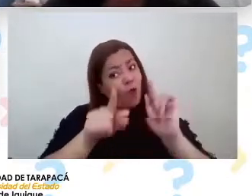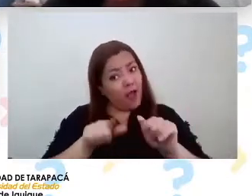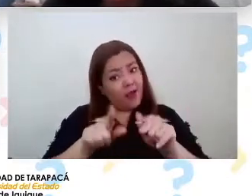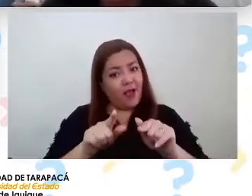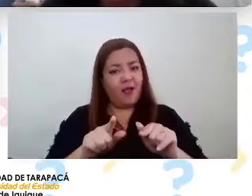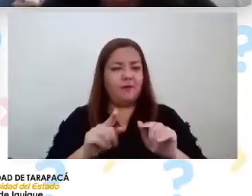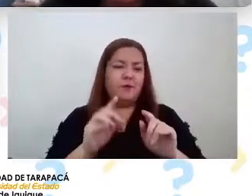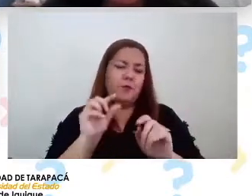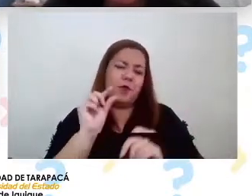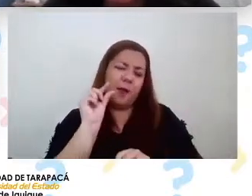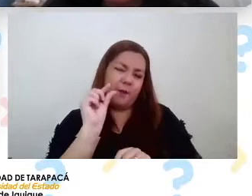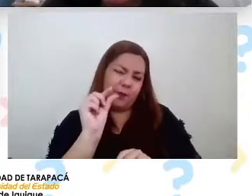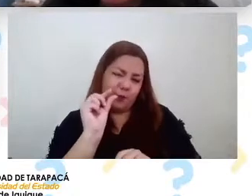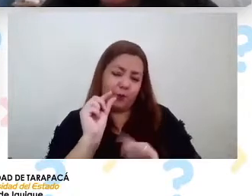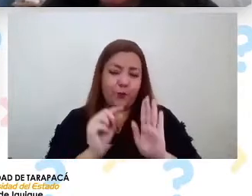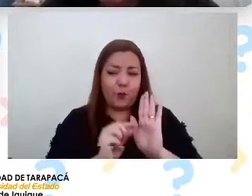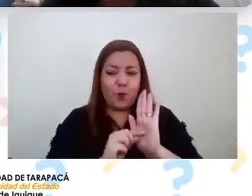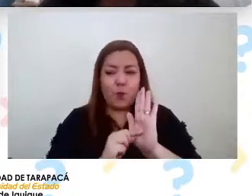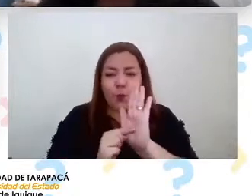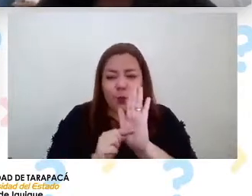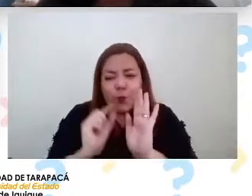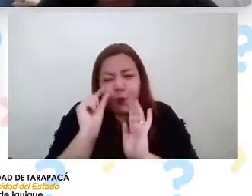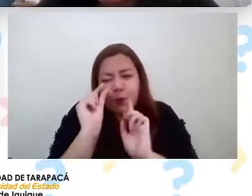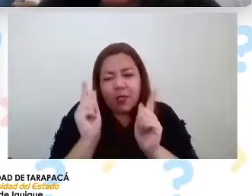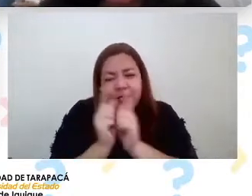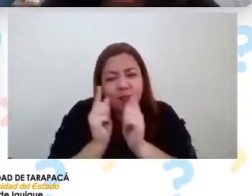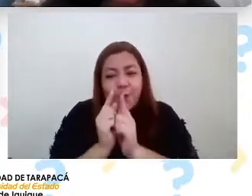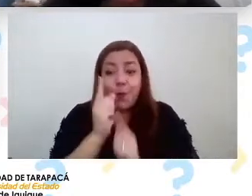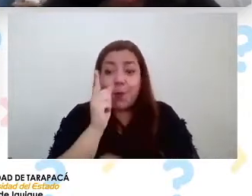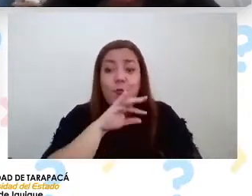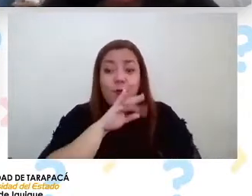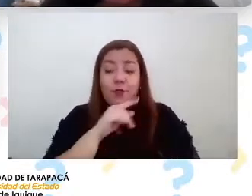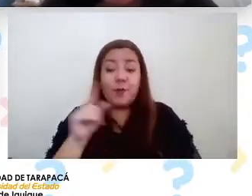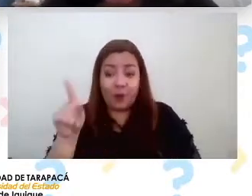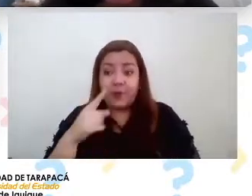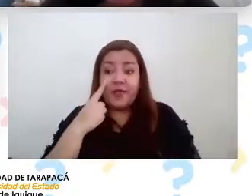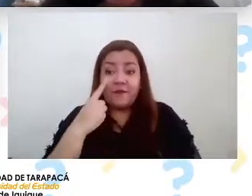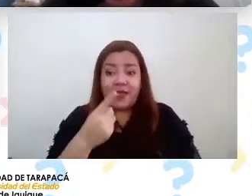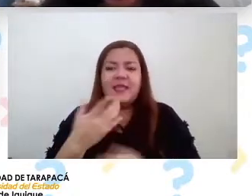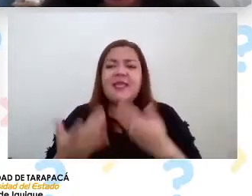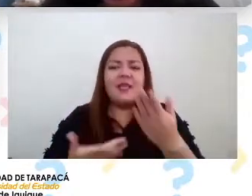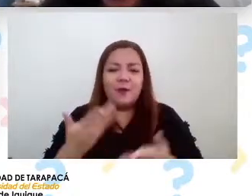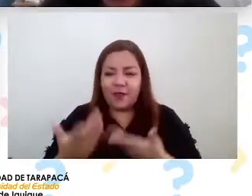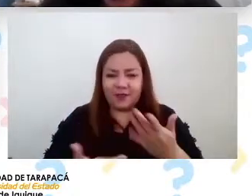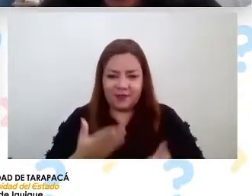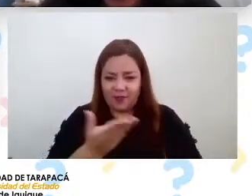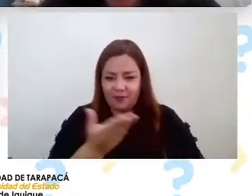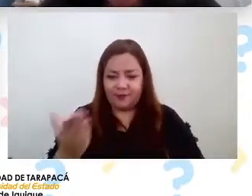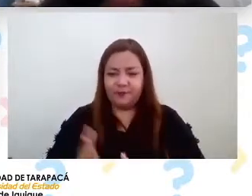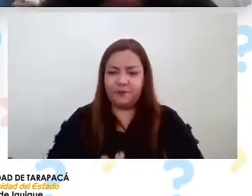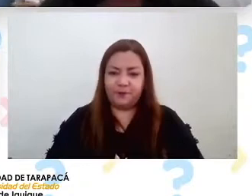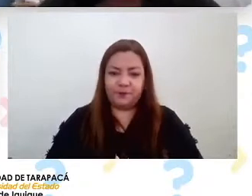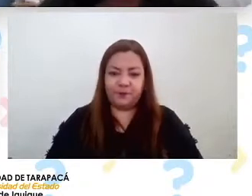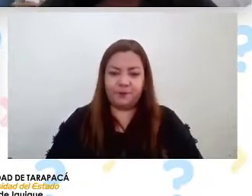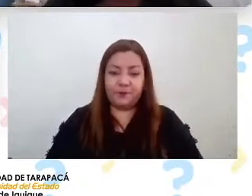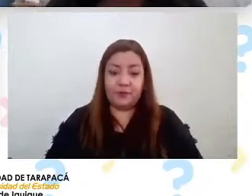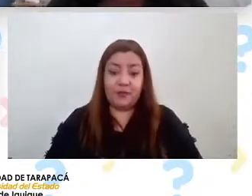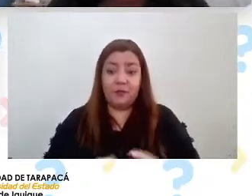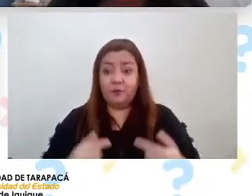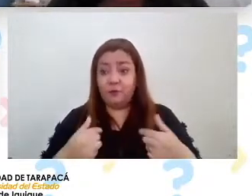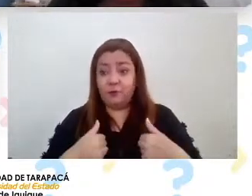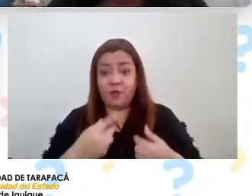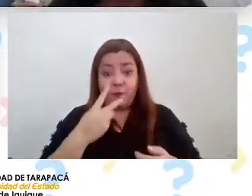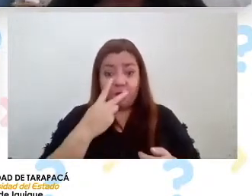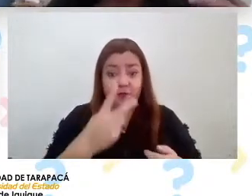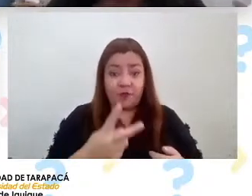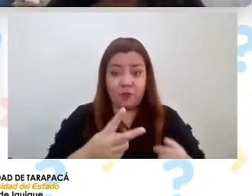un minutito para que vean qué es lo que hacen ellos bien acá nosotros estamos viendo este